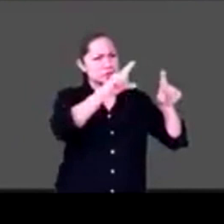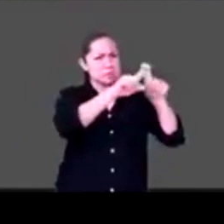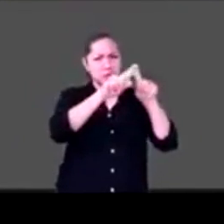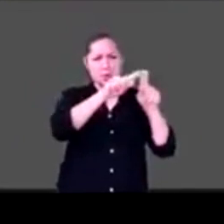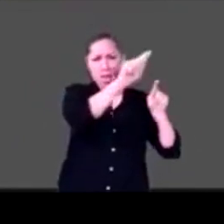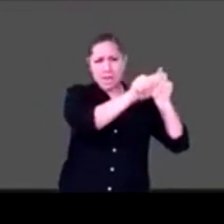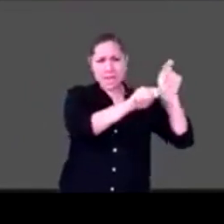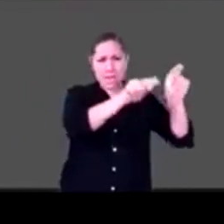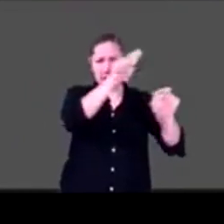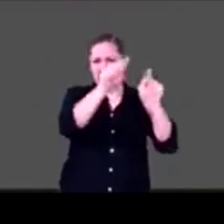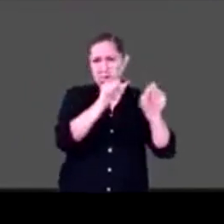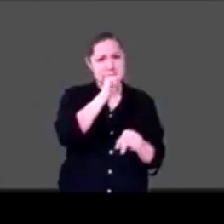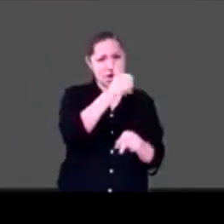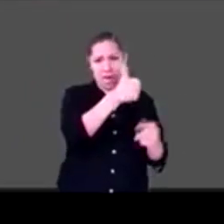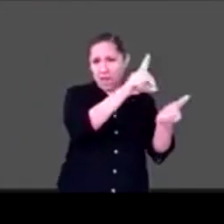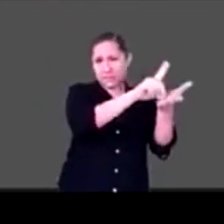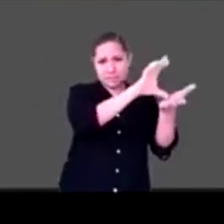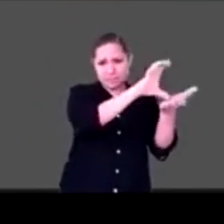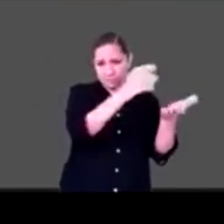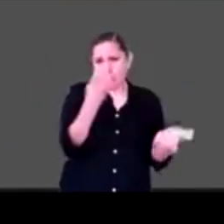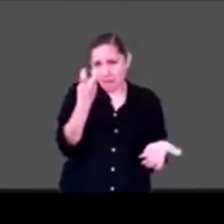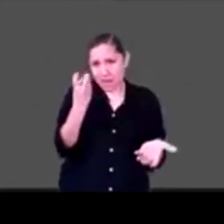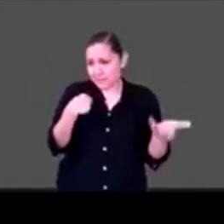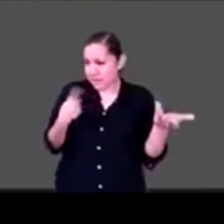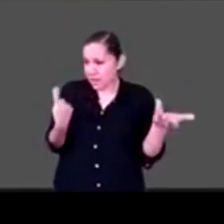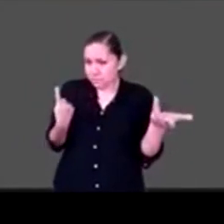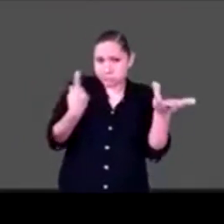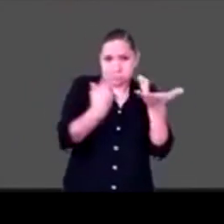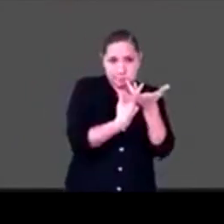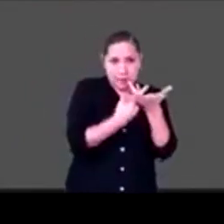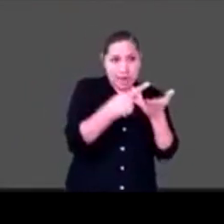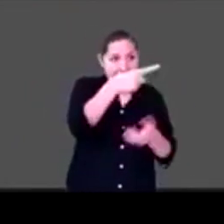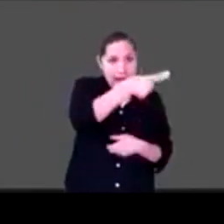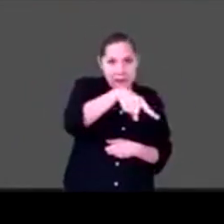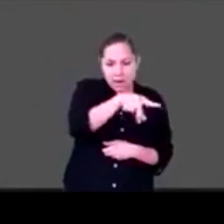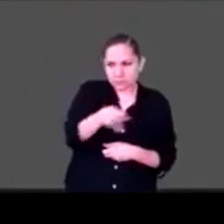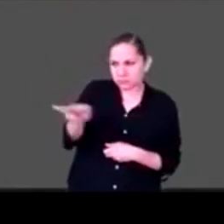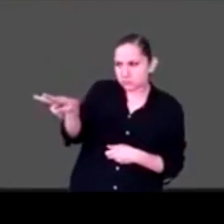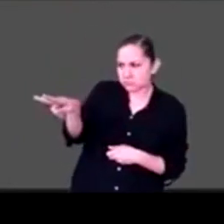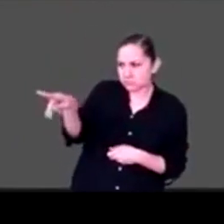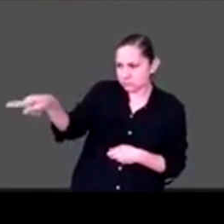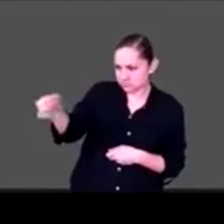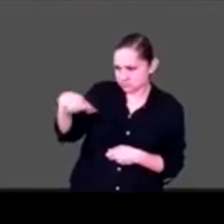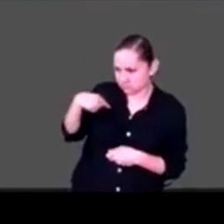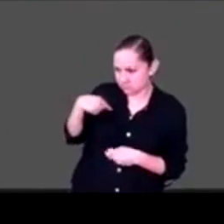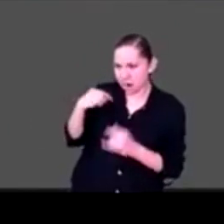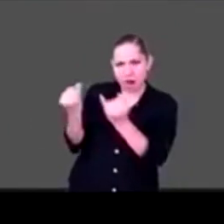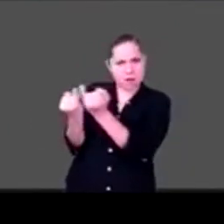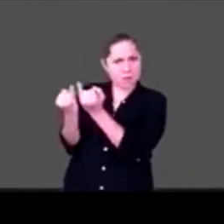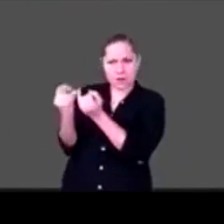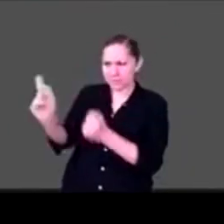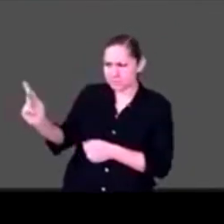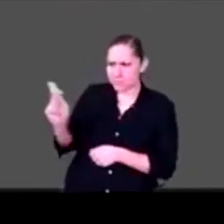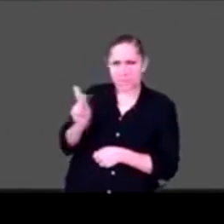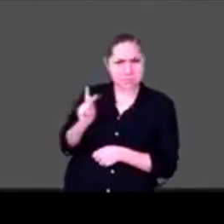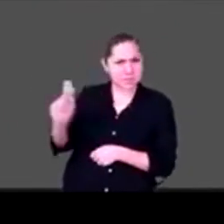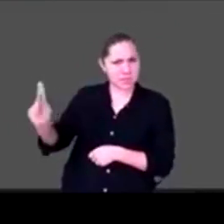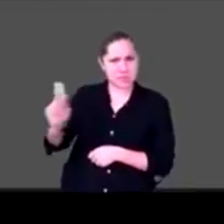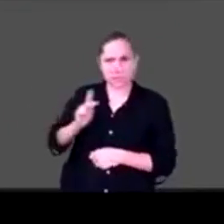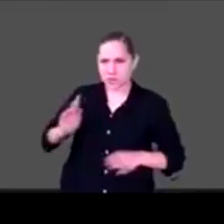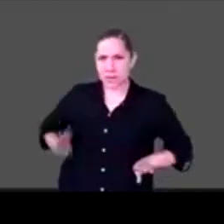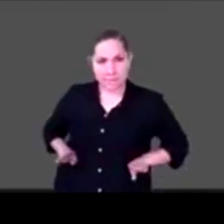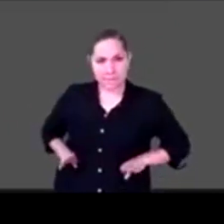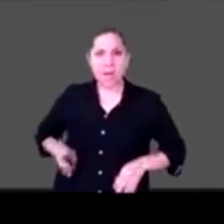y es donde ellos se concientizan al ver que somos iguales, pero previo a nosotros debemos tener las herramientas, los